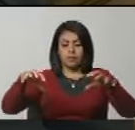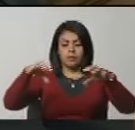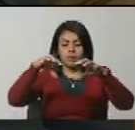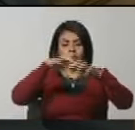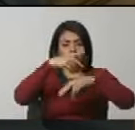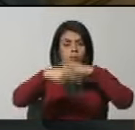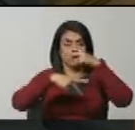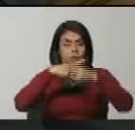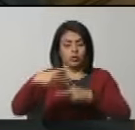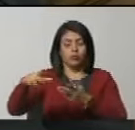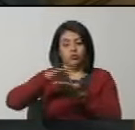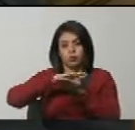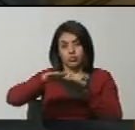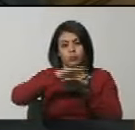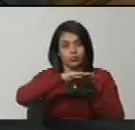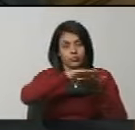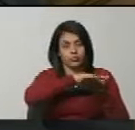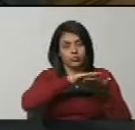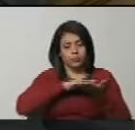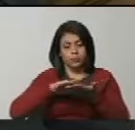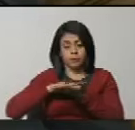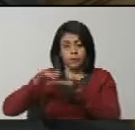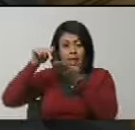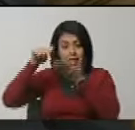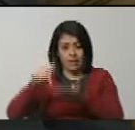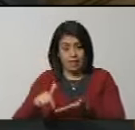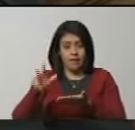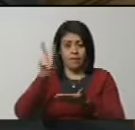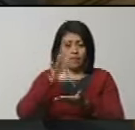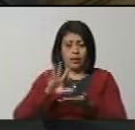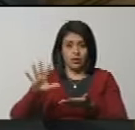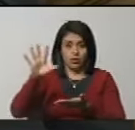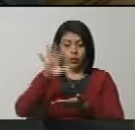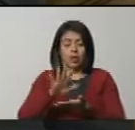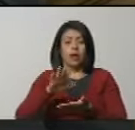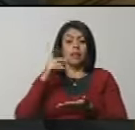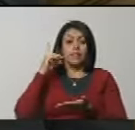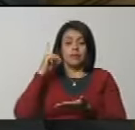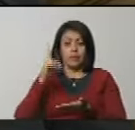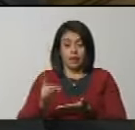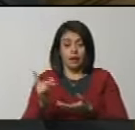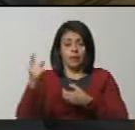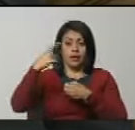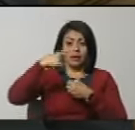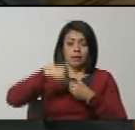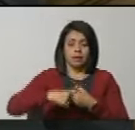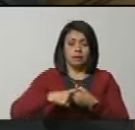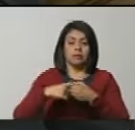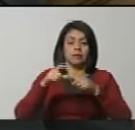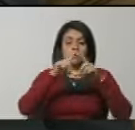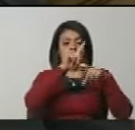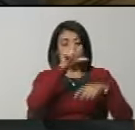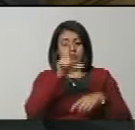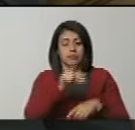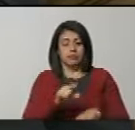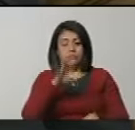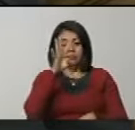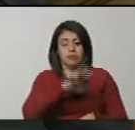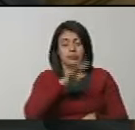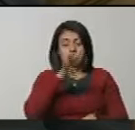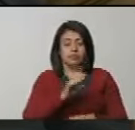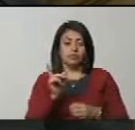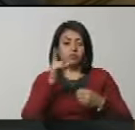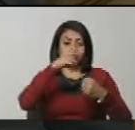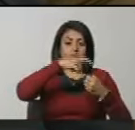reproducido, publicado o divulgado en el territorio de la República, deberá incluir el territorio del Estado Guayana